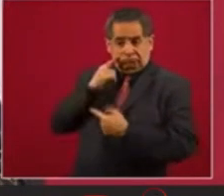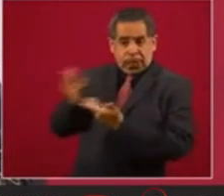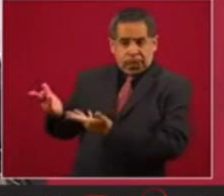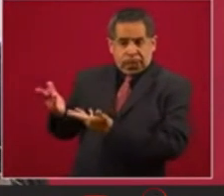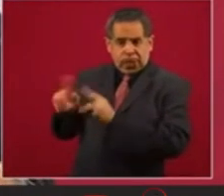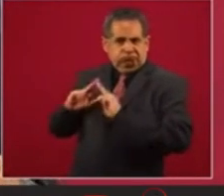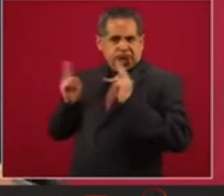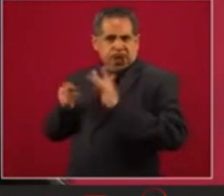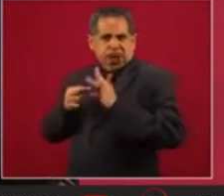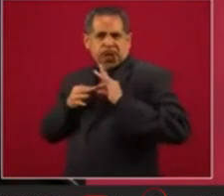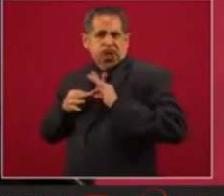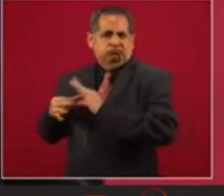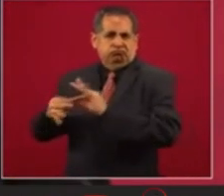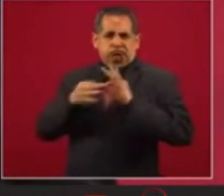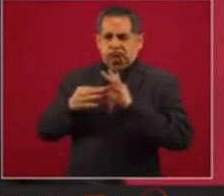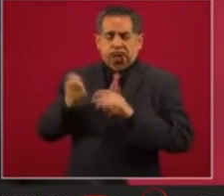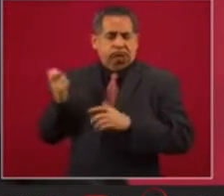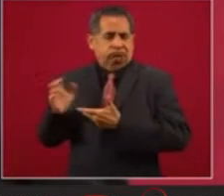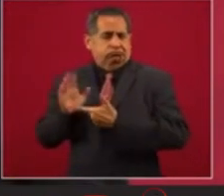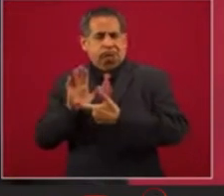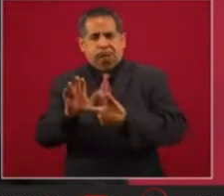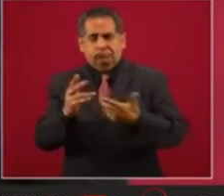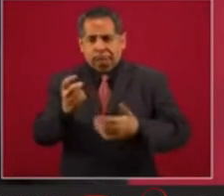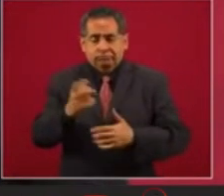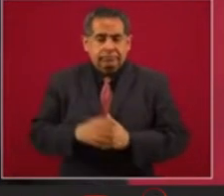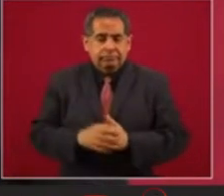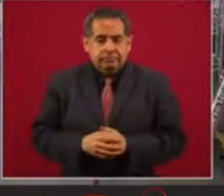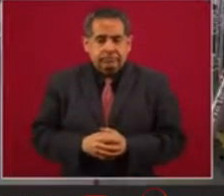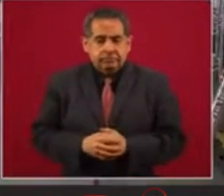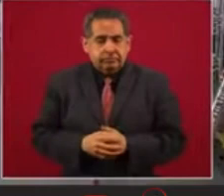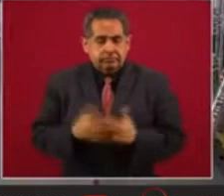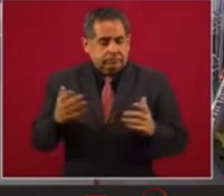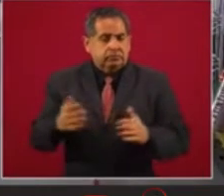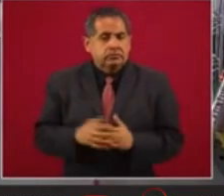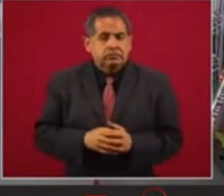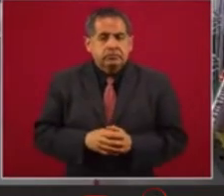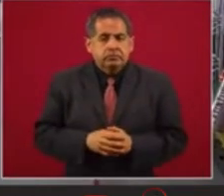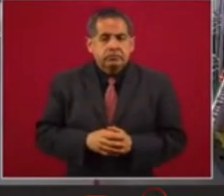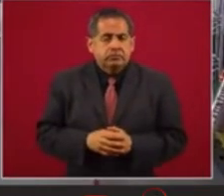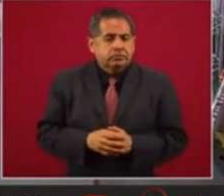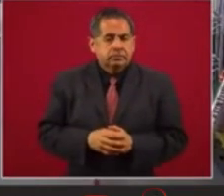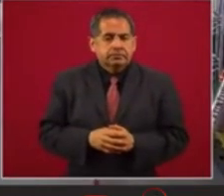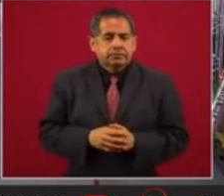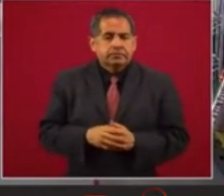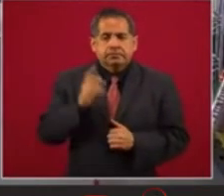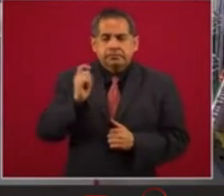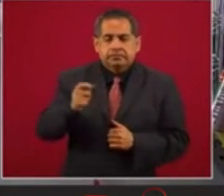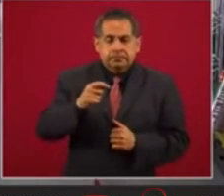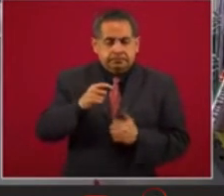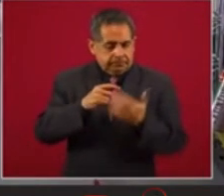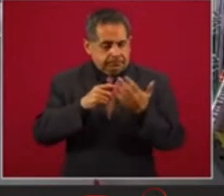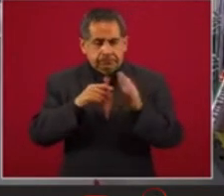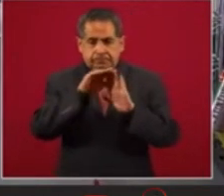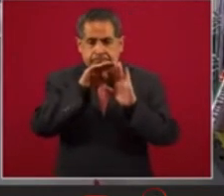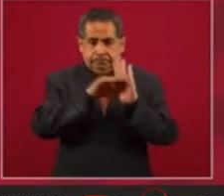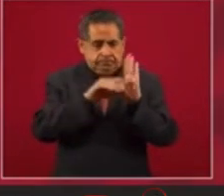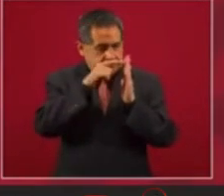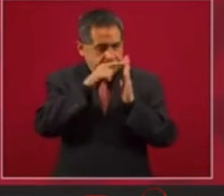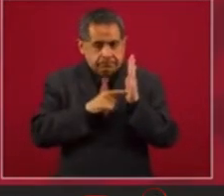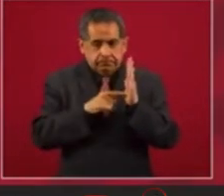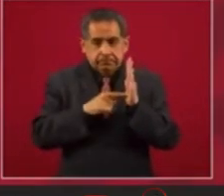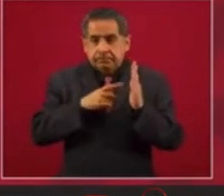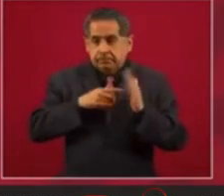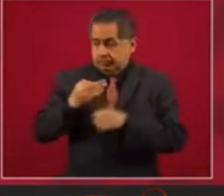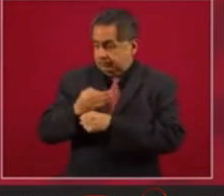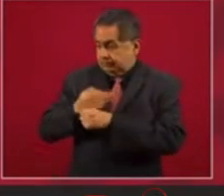Con este acto. Que por cierto, de acuerdo al programa, tenemos que